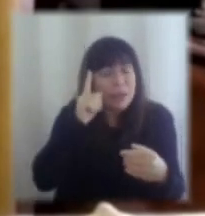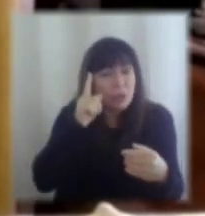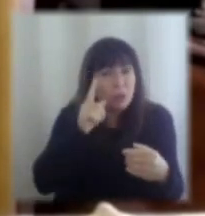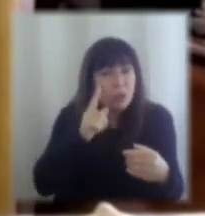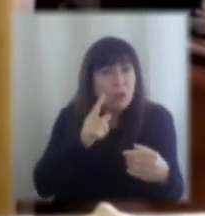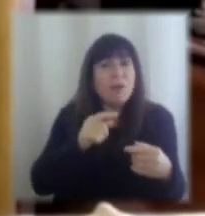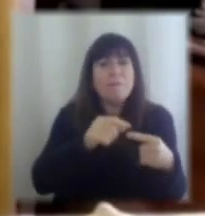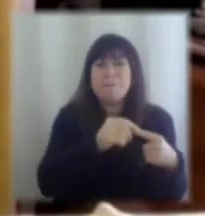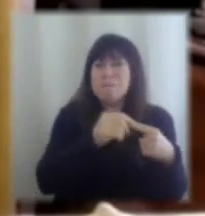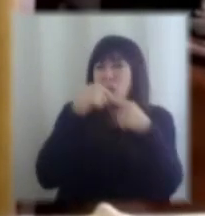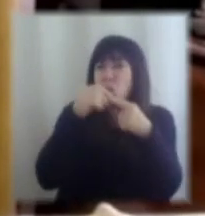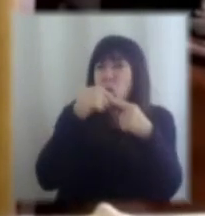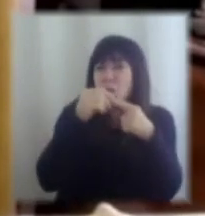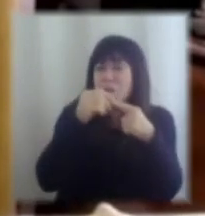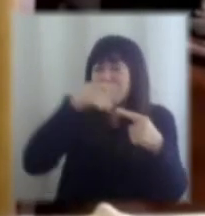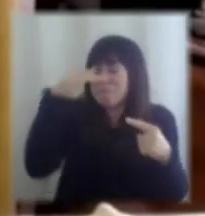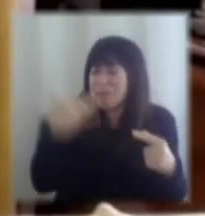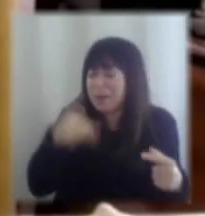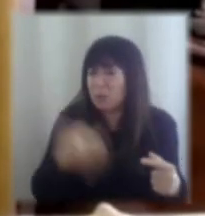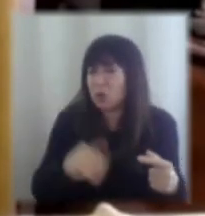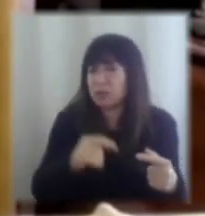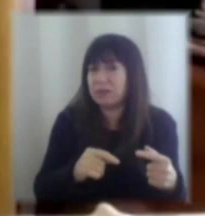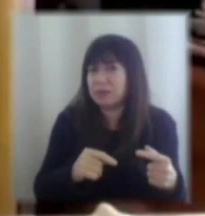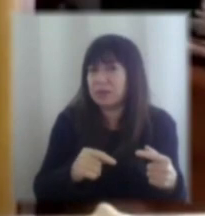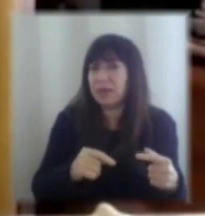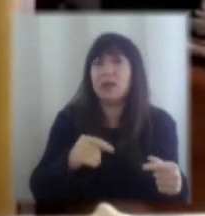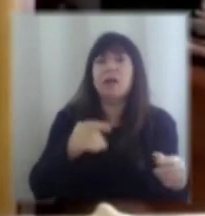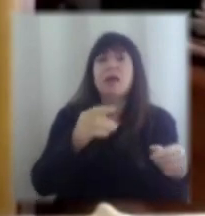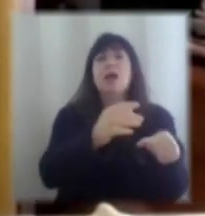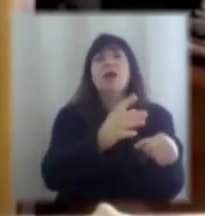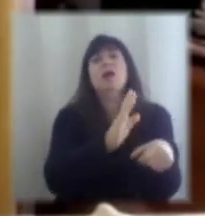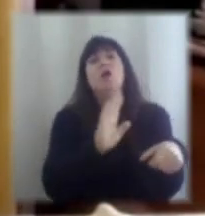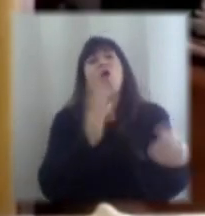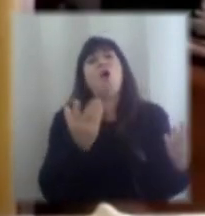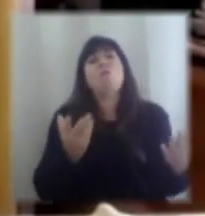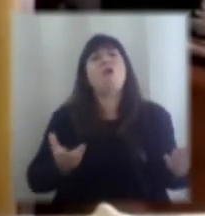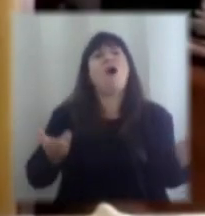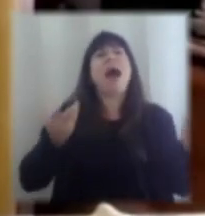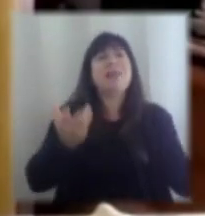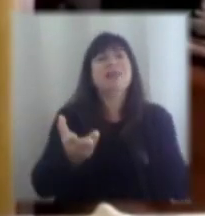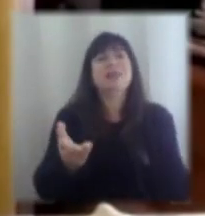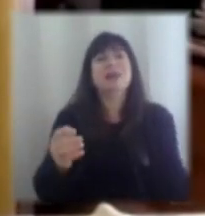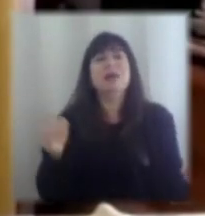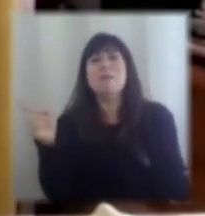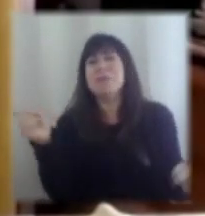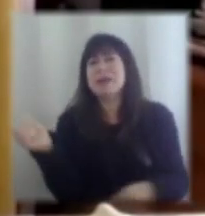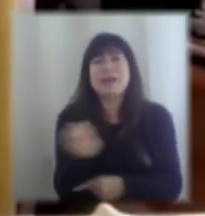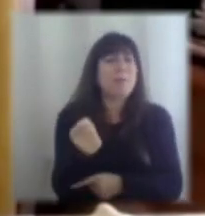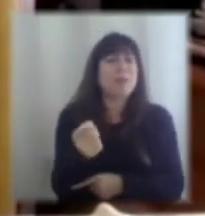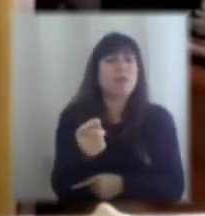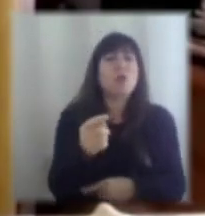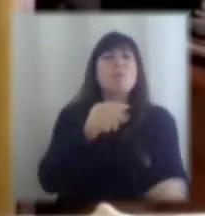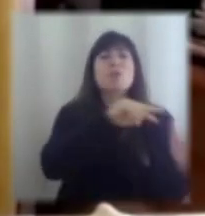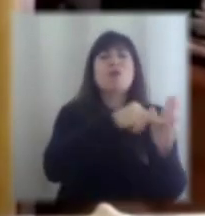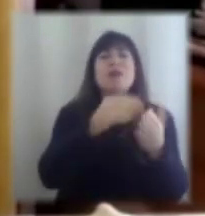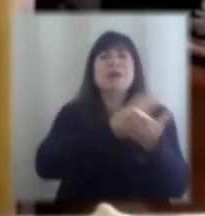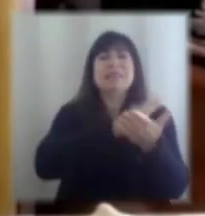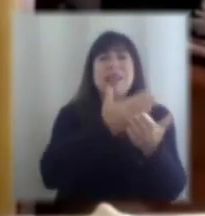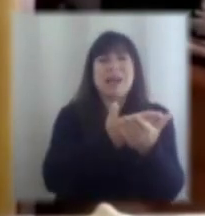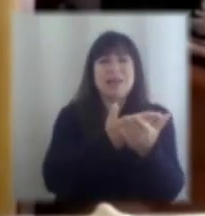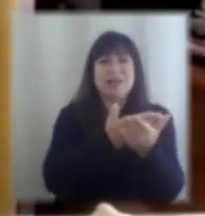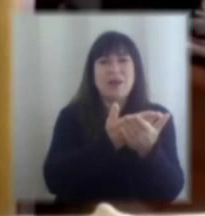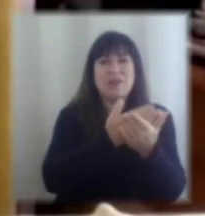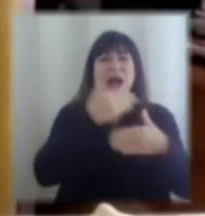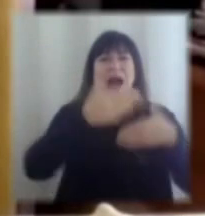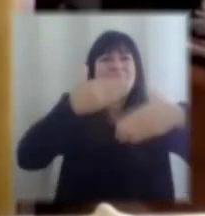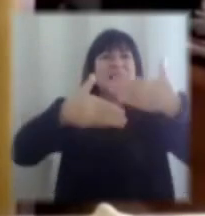cinco, si me apuran, deberá ser el cómo atendemos en lo inmediato la crisis sanitaria, el avance de la